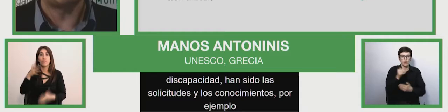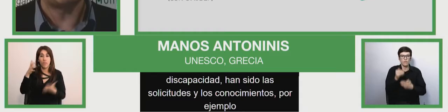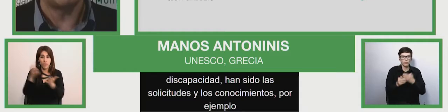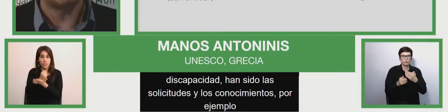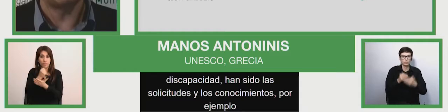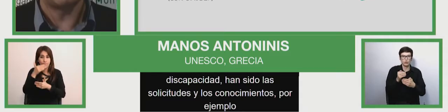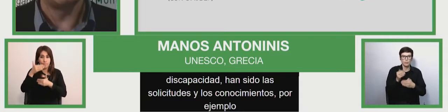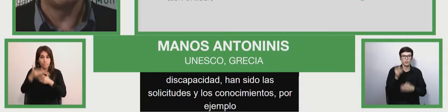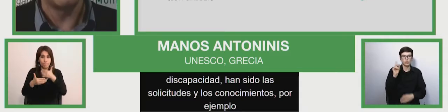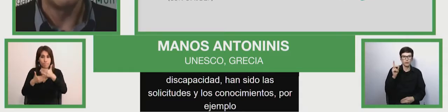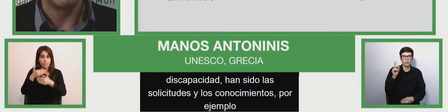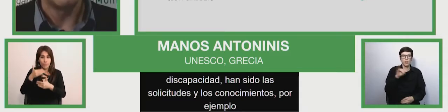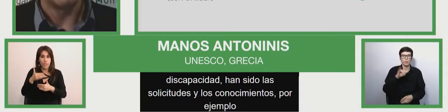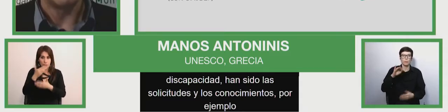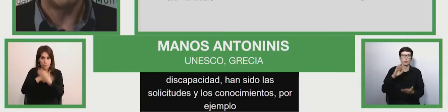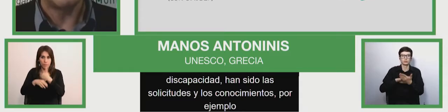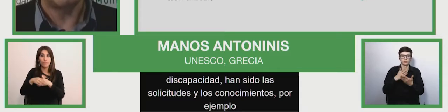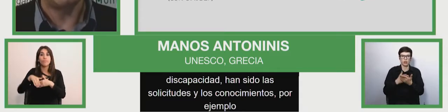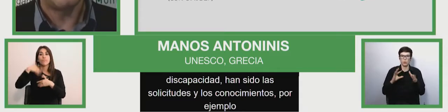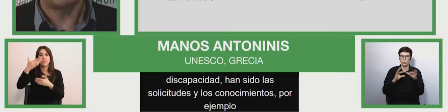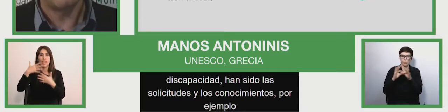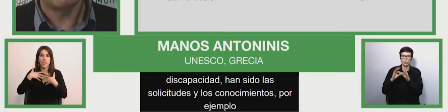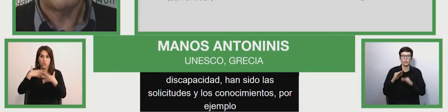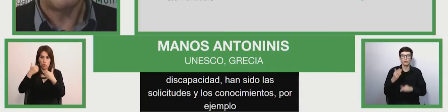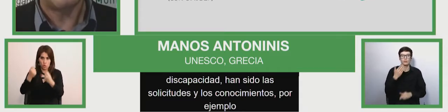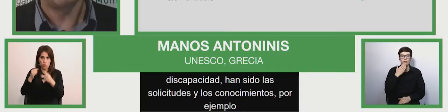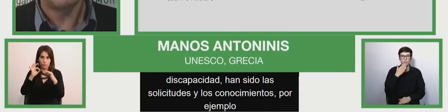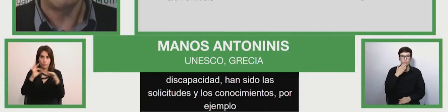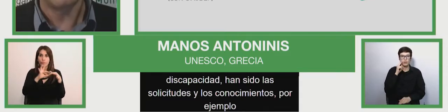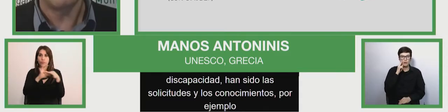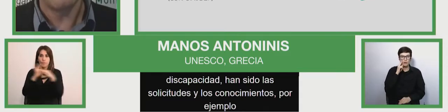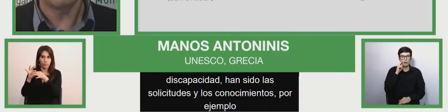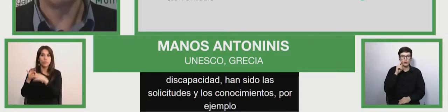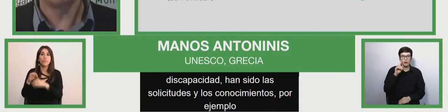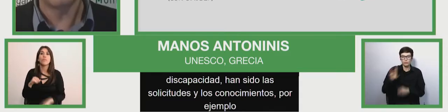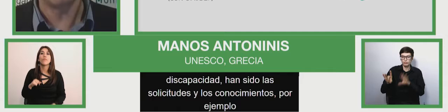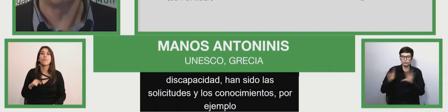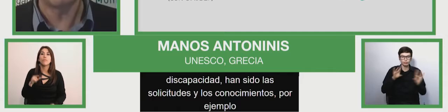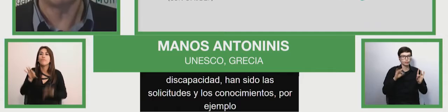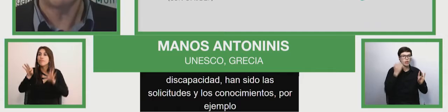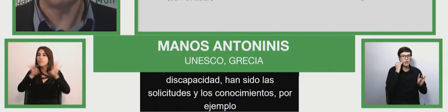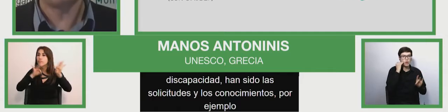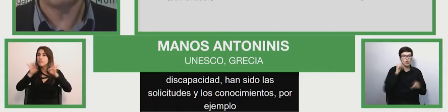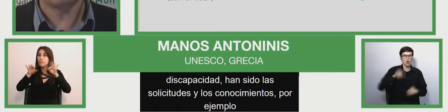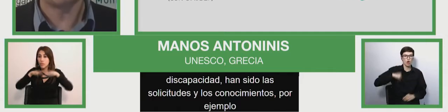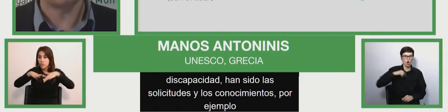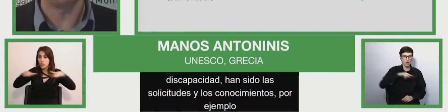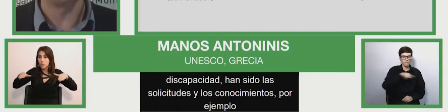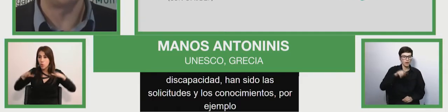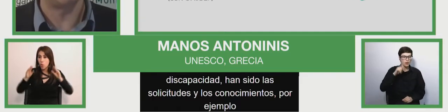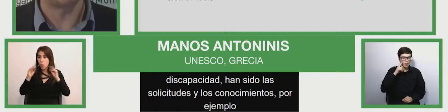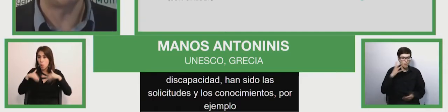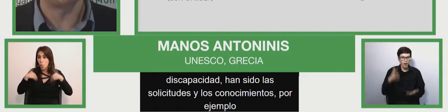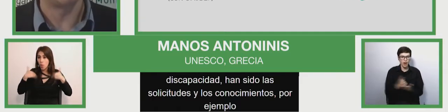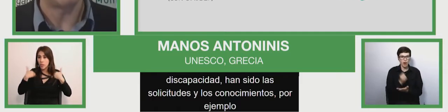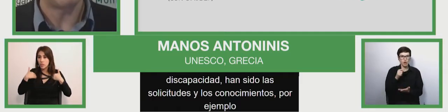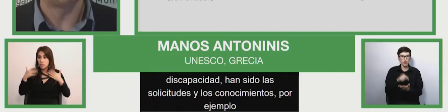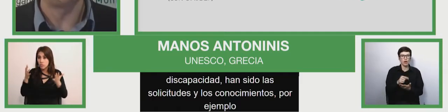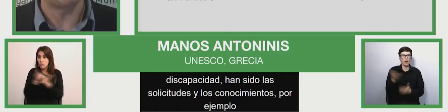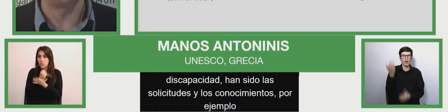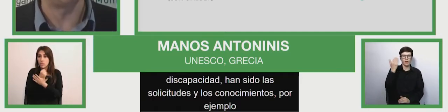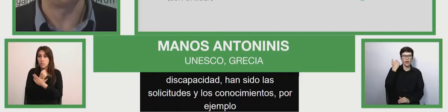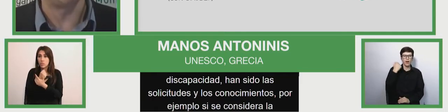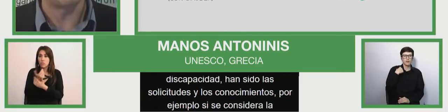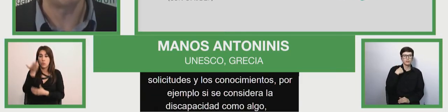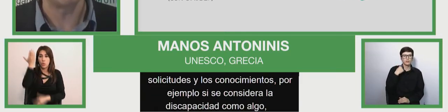discapacidad y de la salud y la clasificación para los niños y jóvenes fueron fundamentales para pasar de un modelo basado en